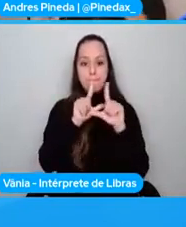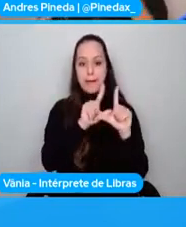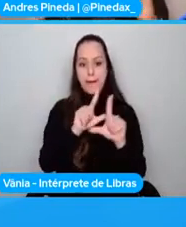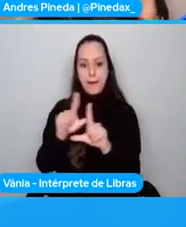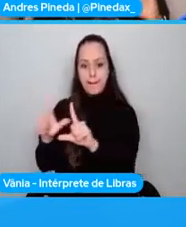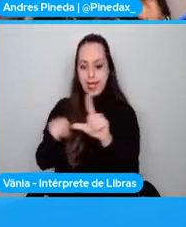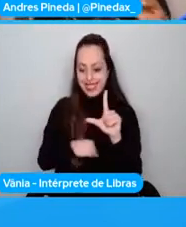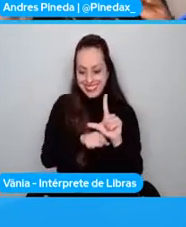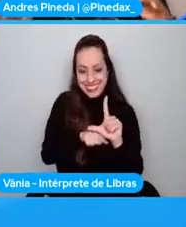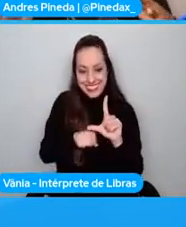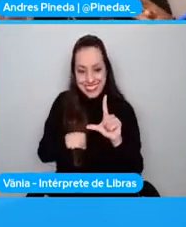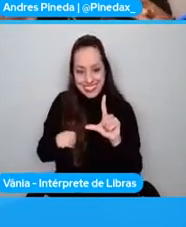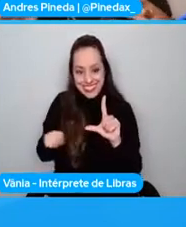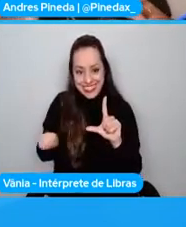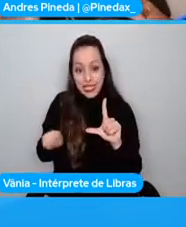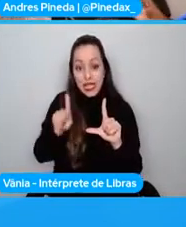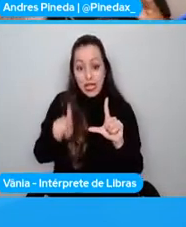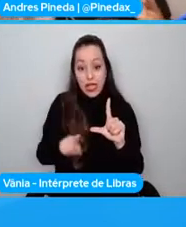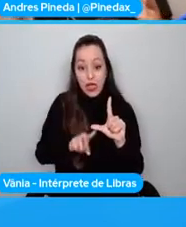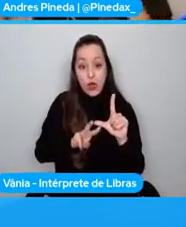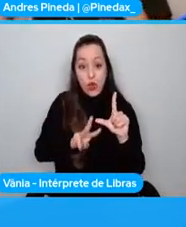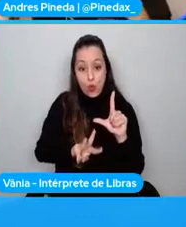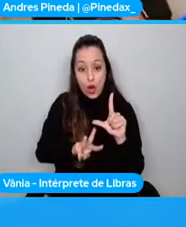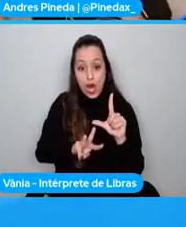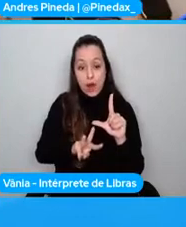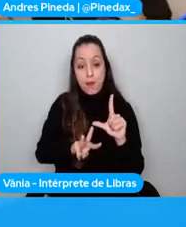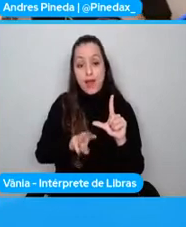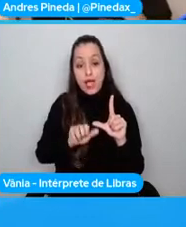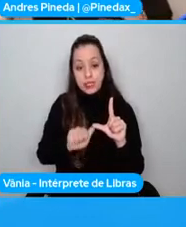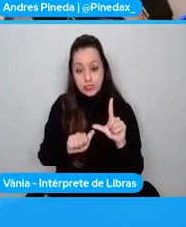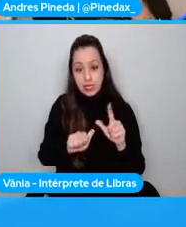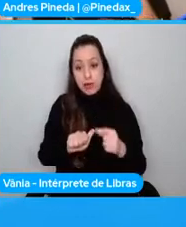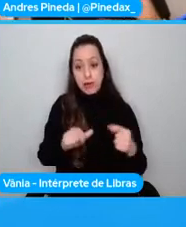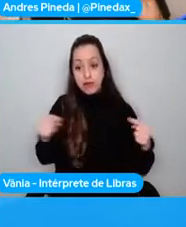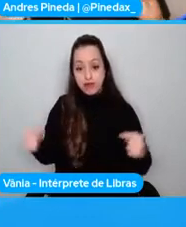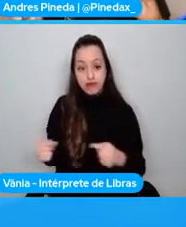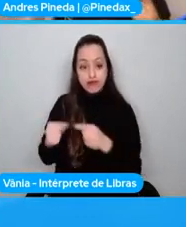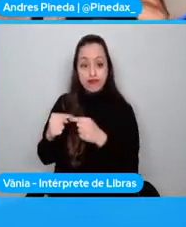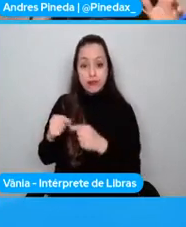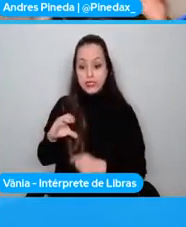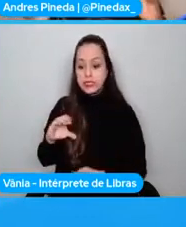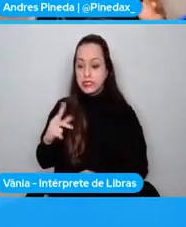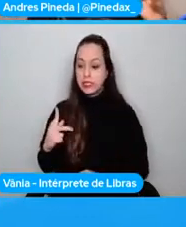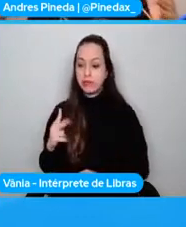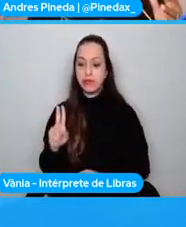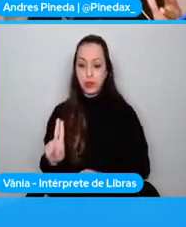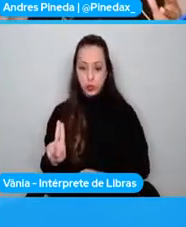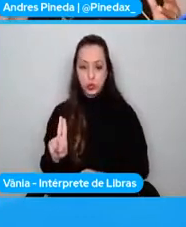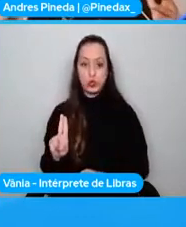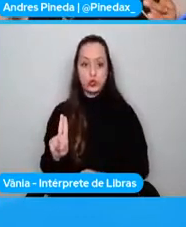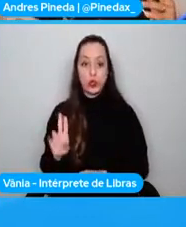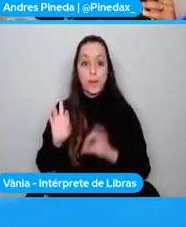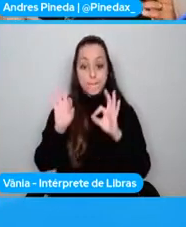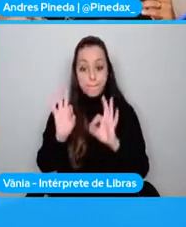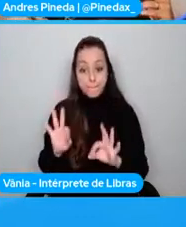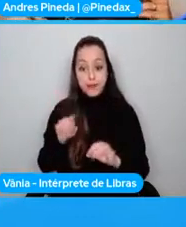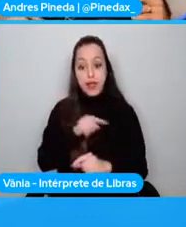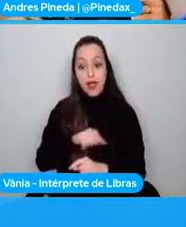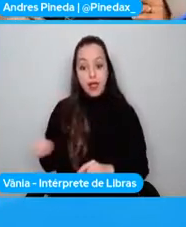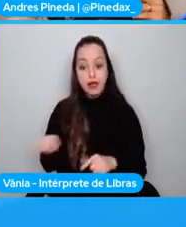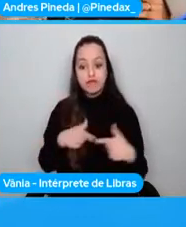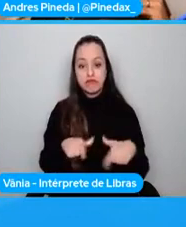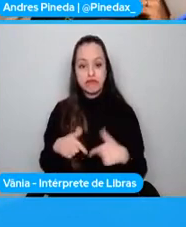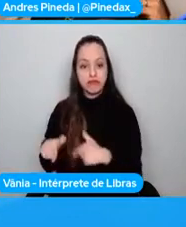es donde la aplicación WebAssembly se comunica directamente con el CPU. Ahí viene el performance, ahí viene